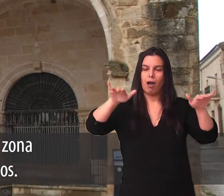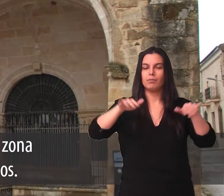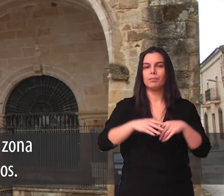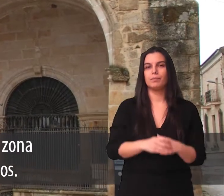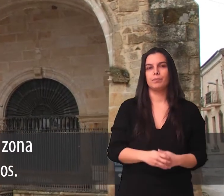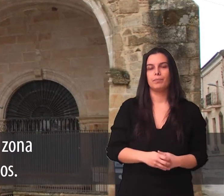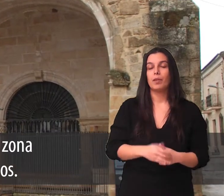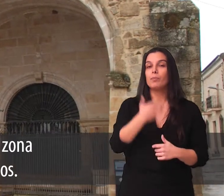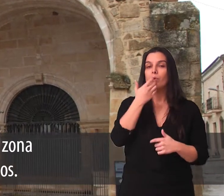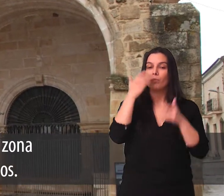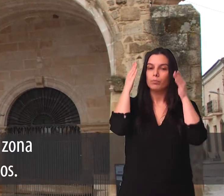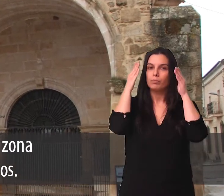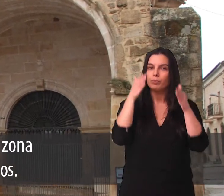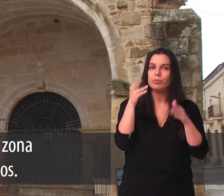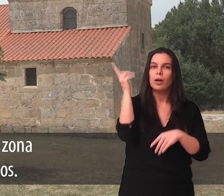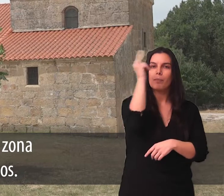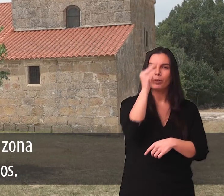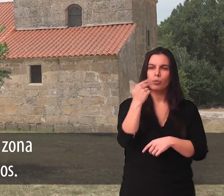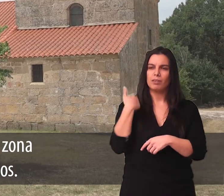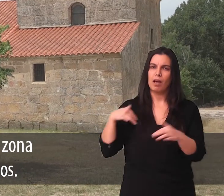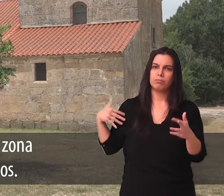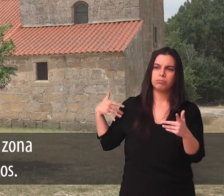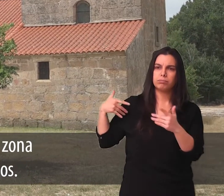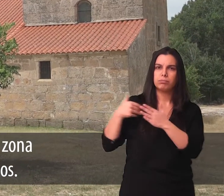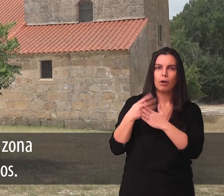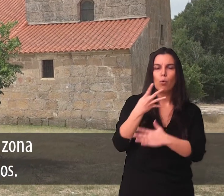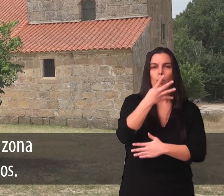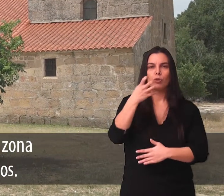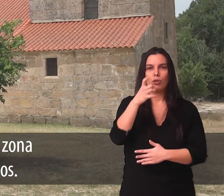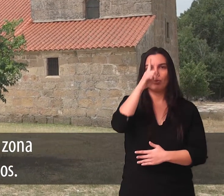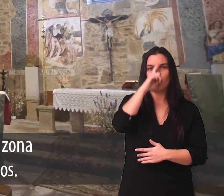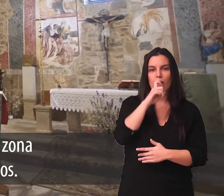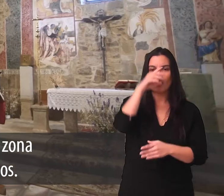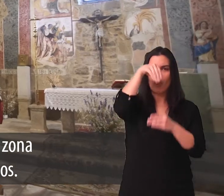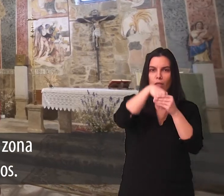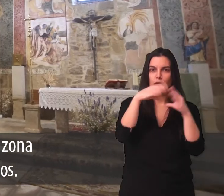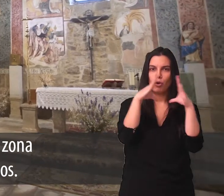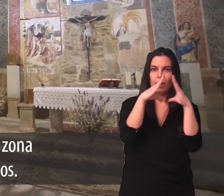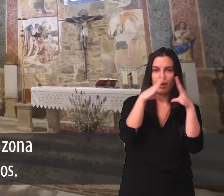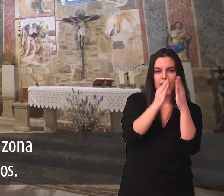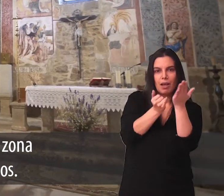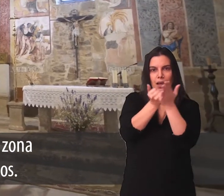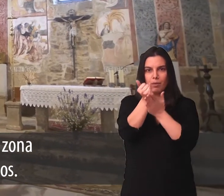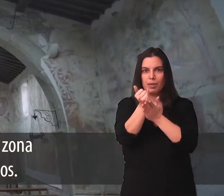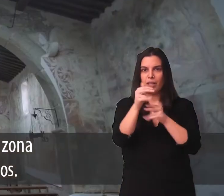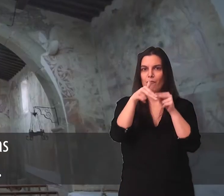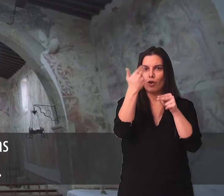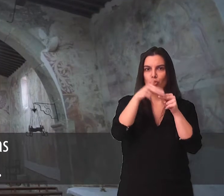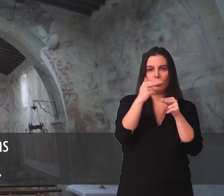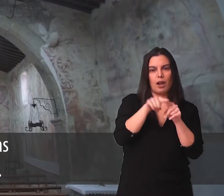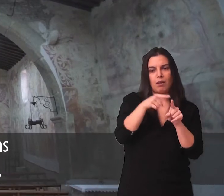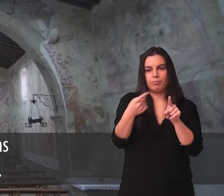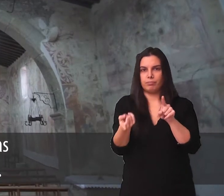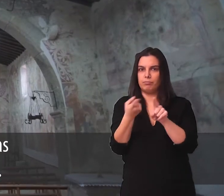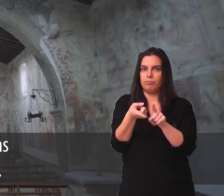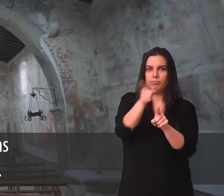Una de las labores se centra en las pinturas que desde hace 400 años decoran los muros de iglesias y ermitas a los